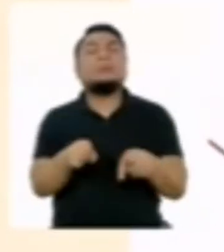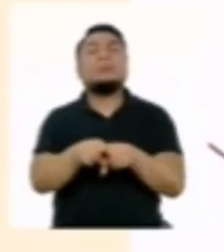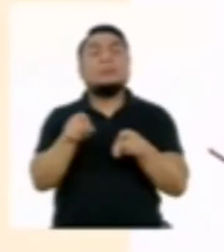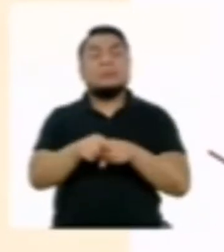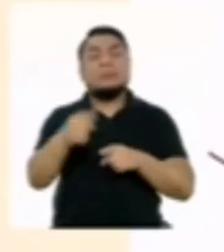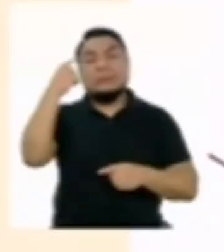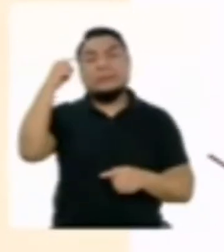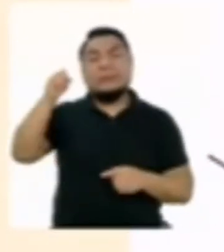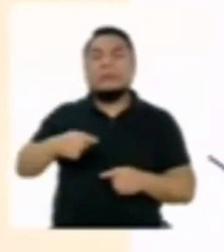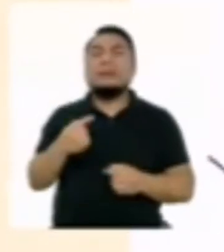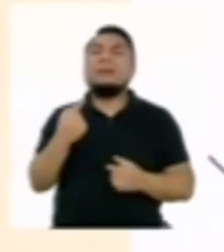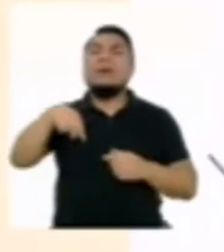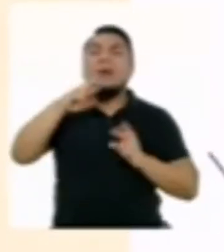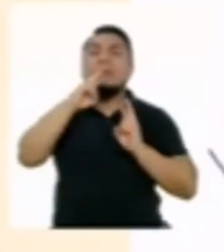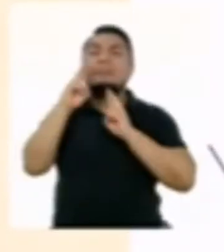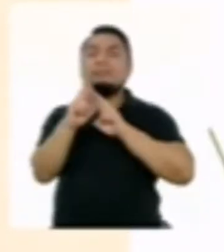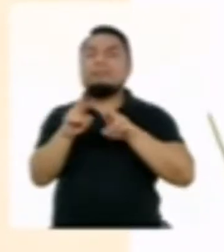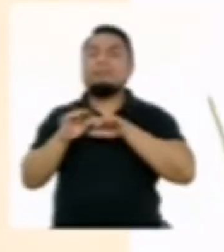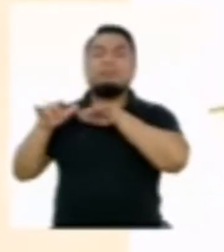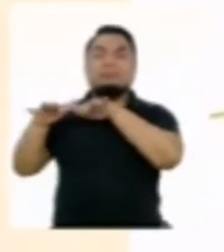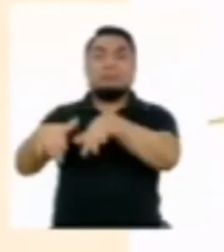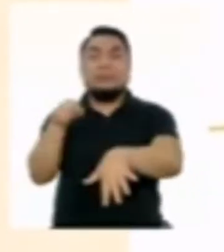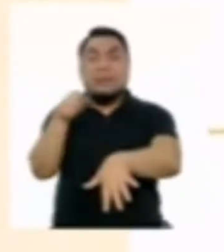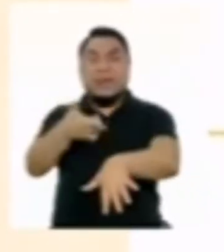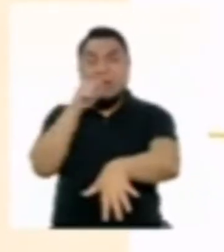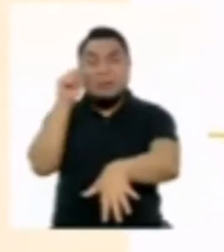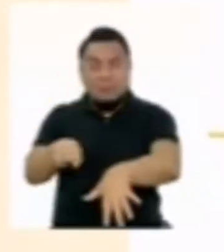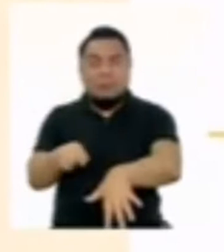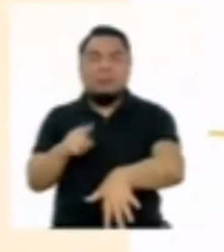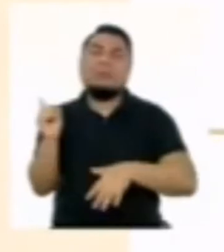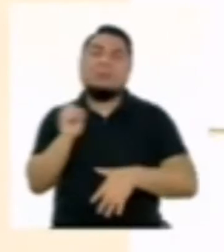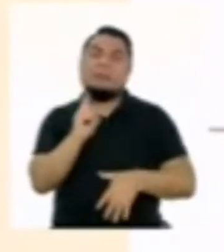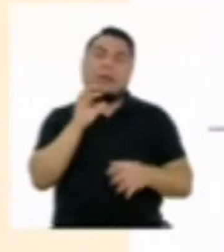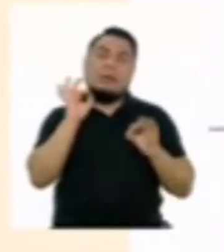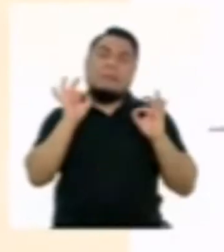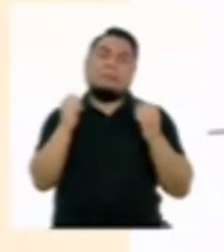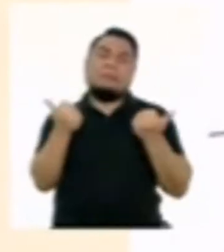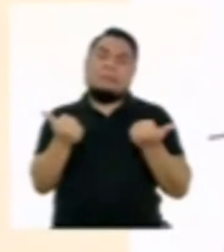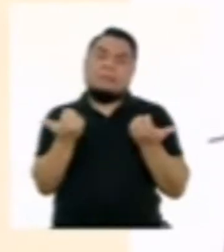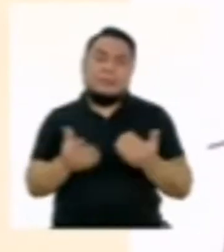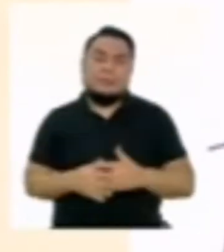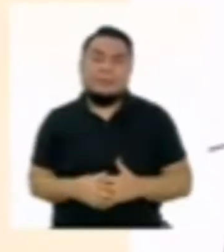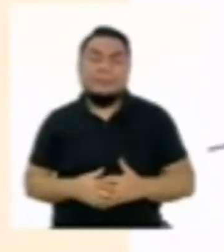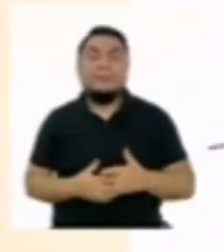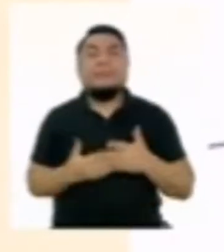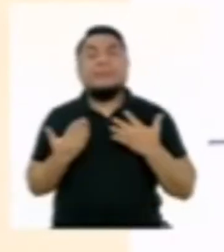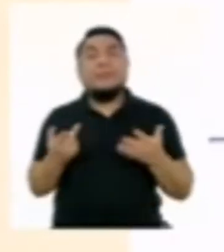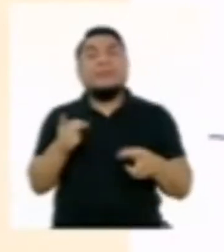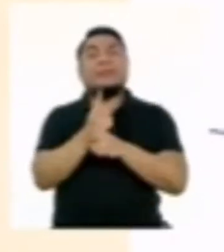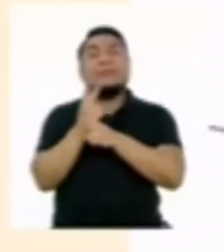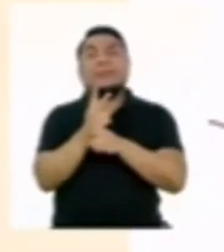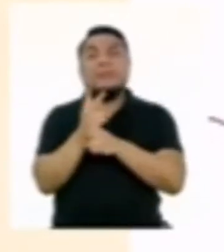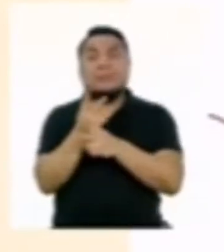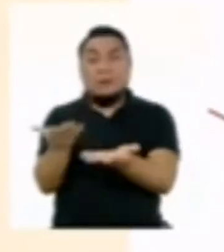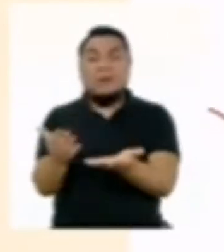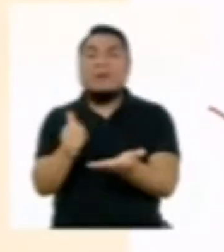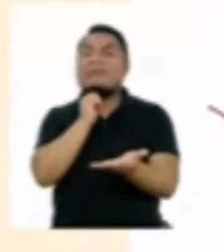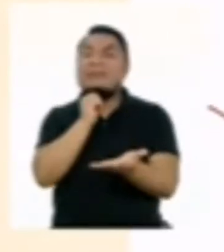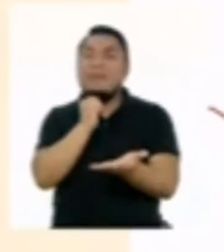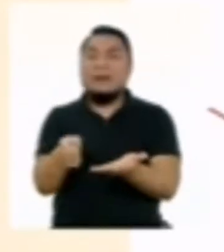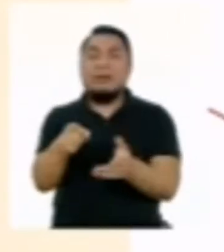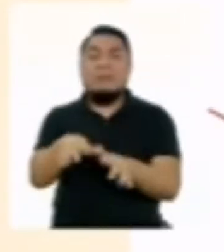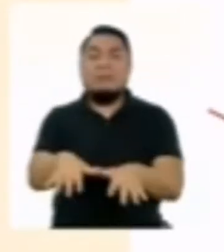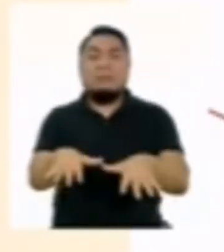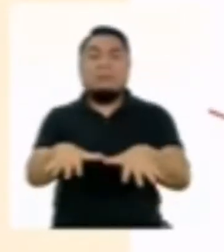además, los cauces de los ríos por donde transcurre esa agua no están adecuadamente conservados. Y cuidado, con lo que